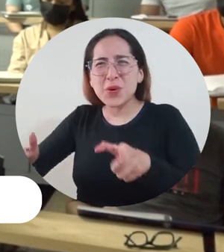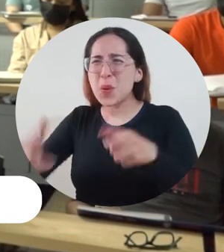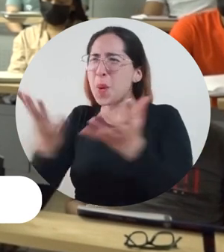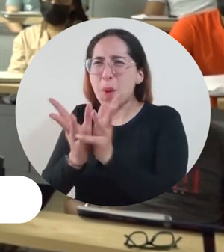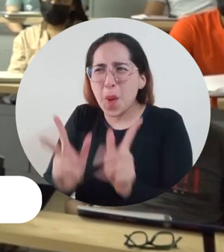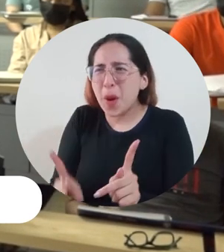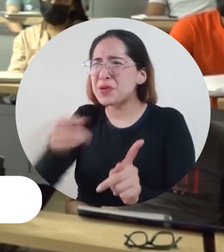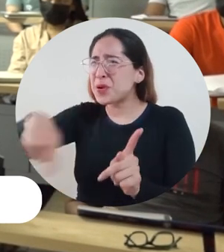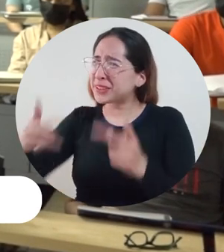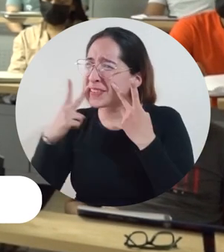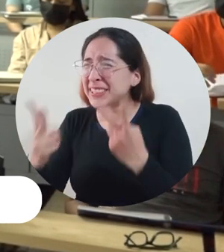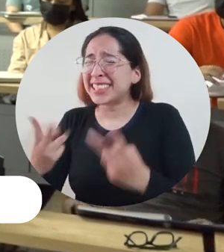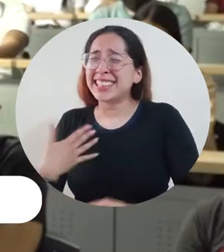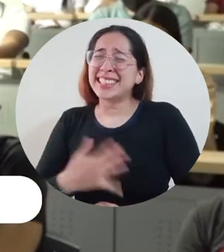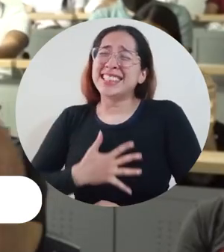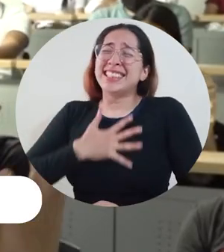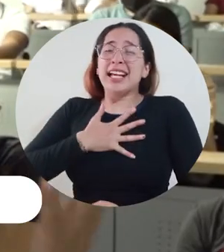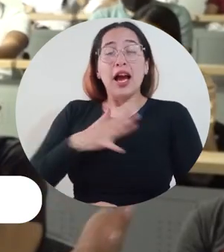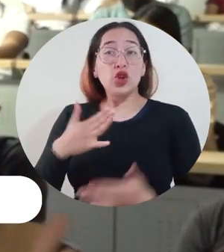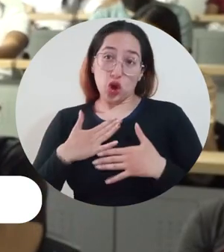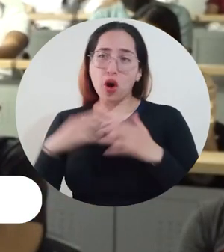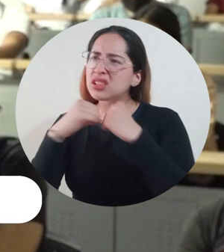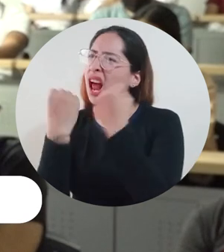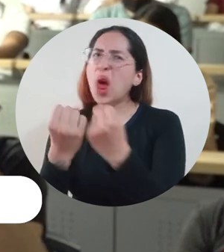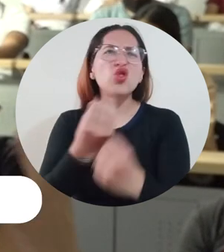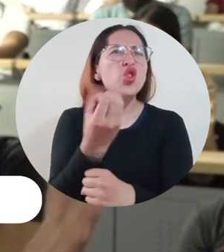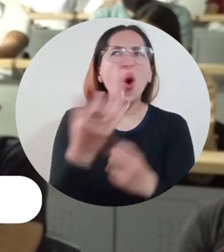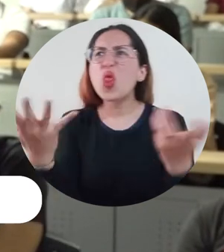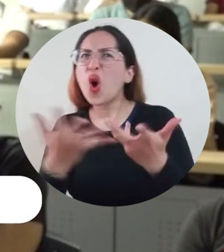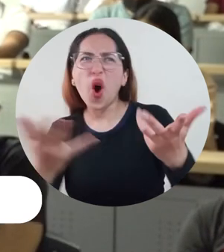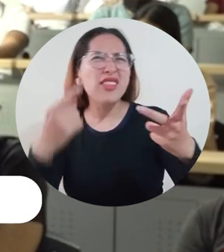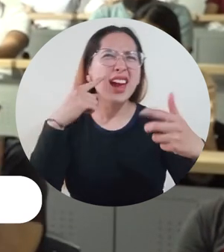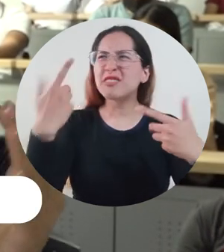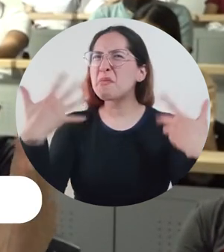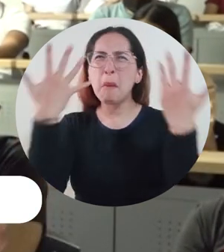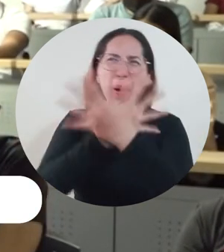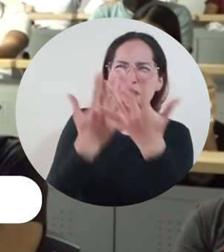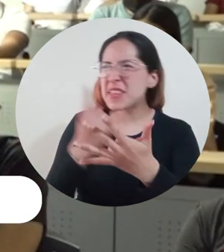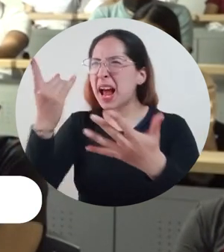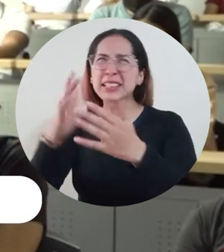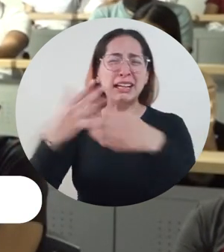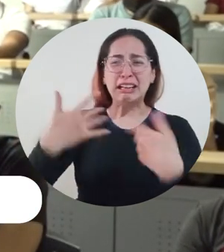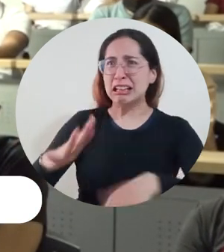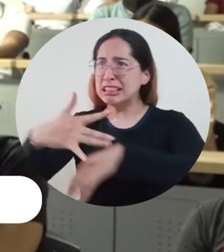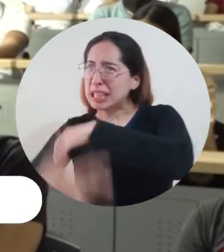emocionante, tenía esas dudas de dónde está el salón, voy a poder llegar a tiempo.